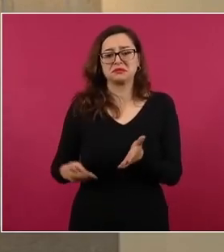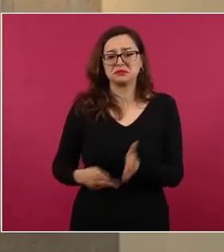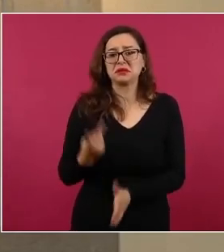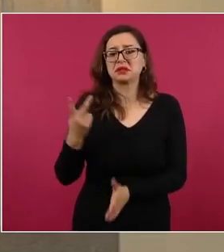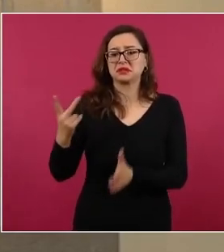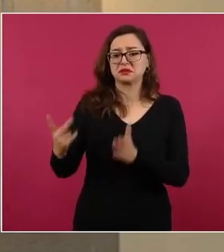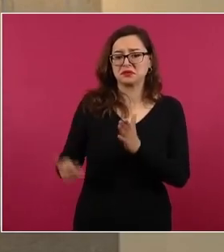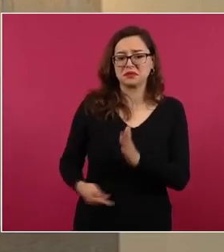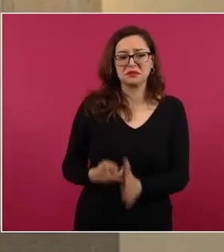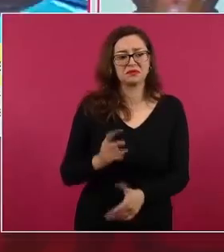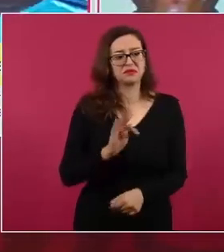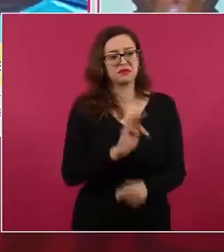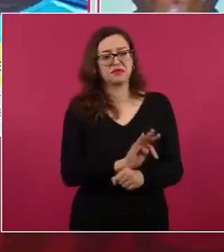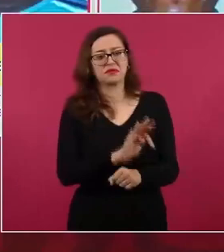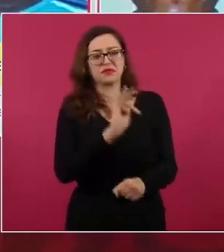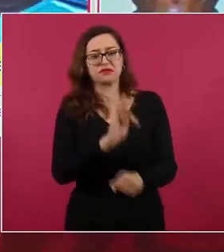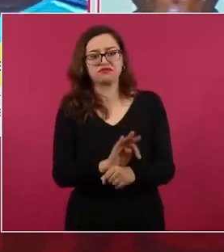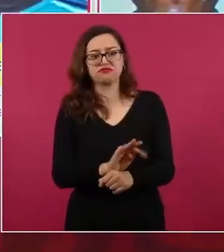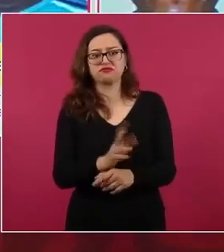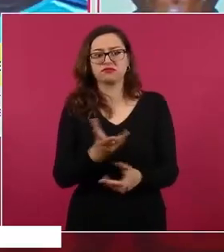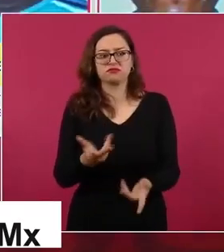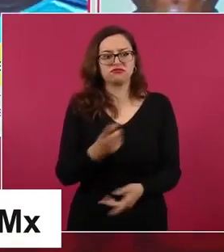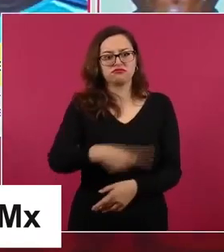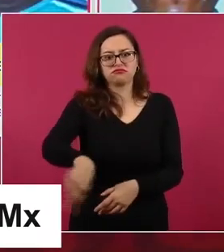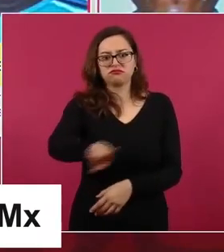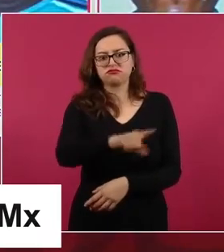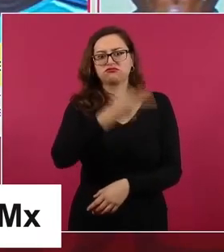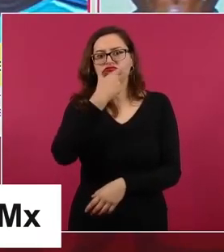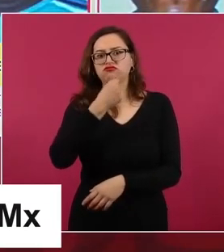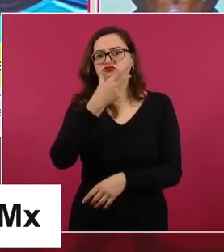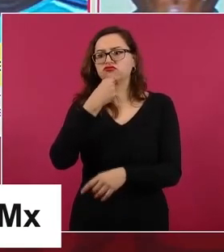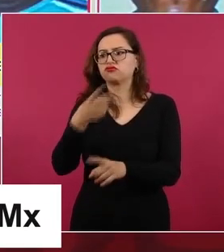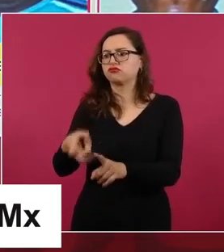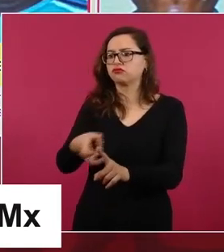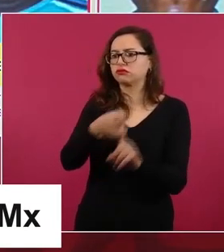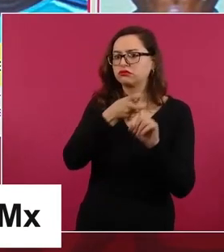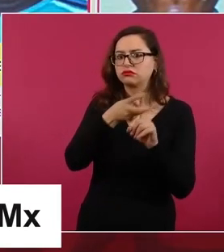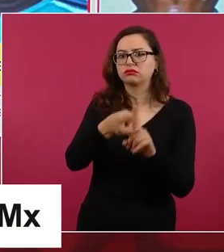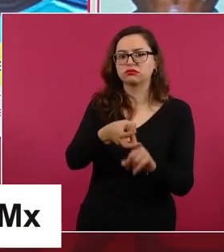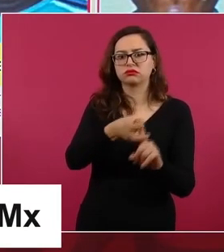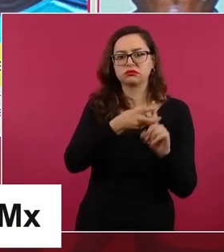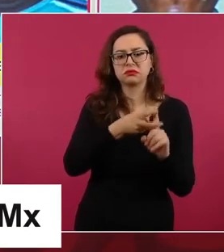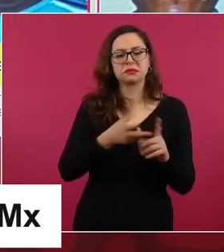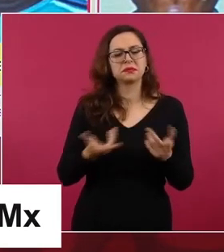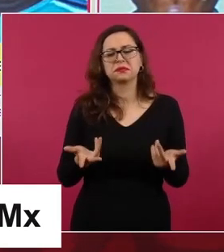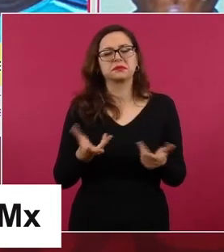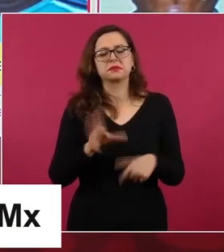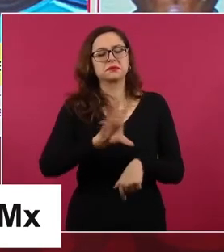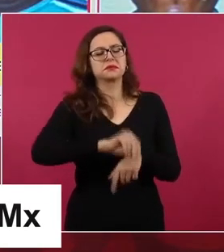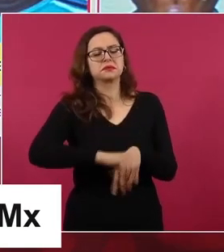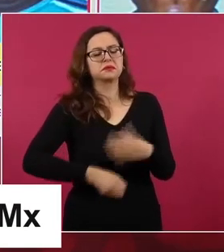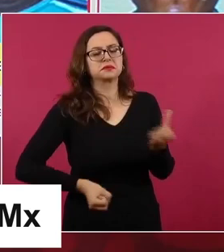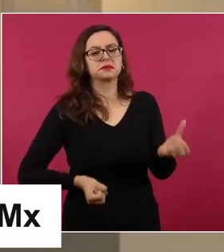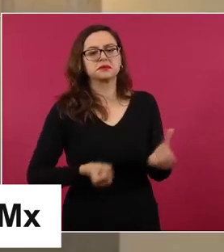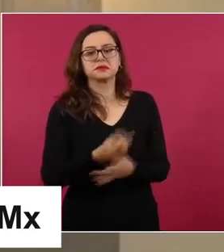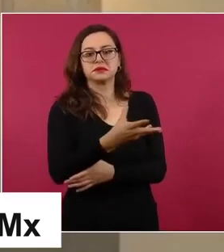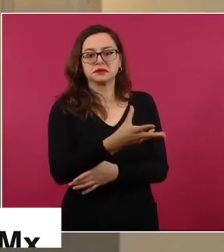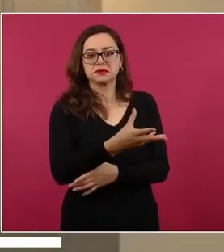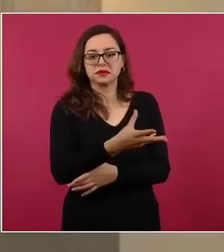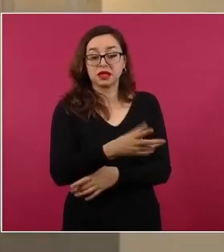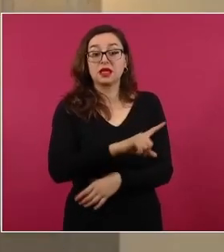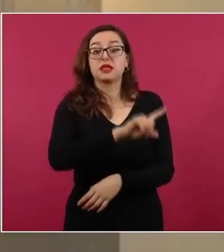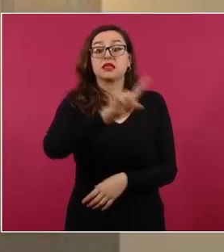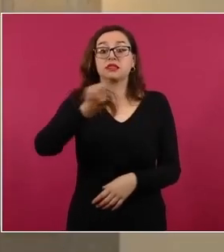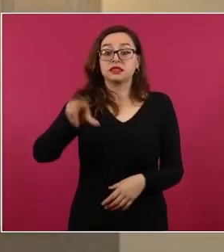diferentes procesos a presuntos secuestradores. Luego, después, el tribunal superior revierte